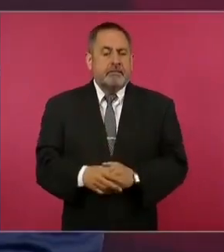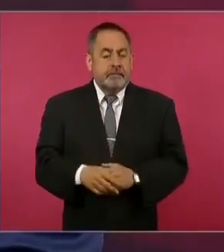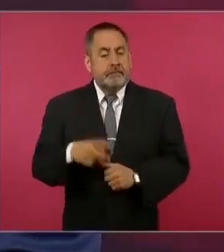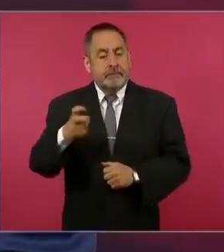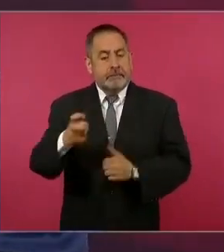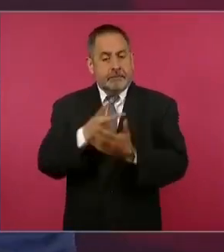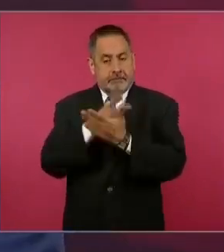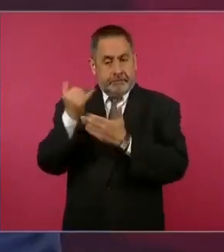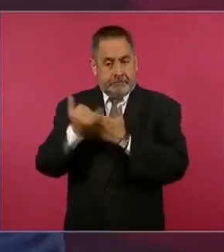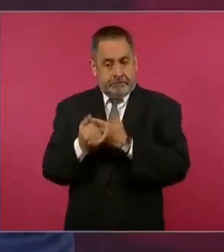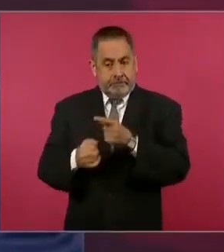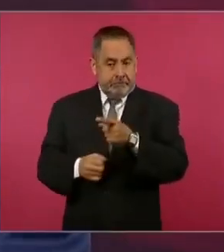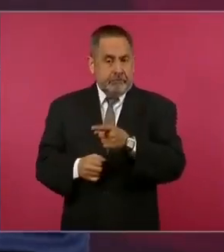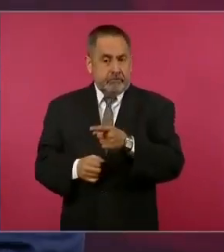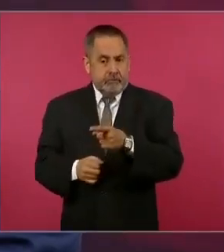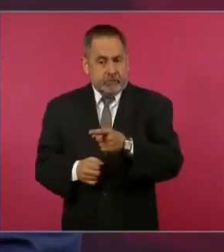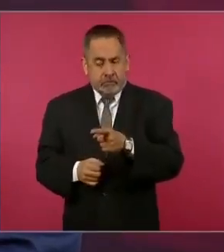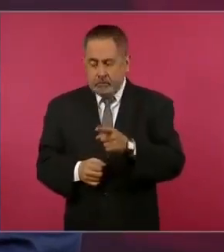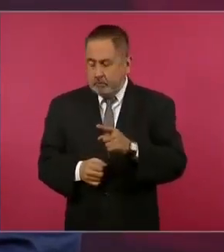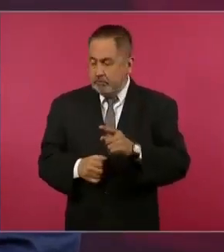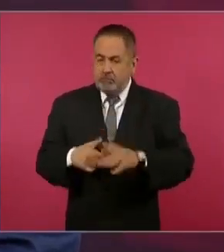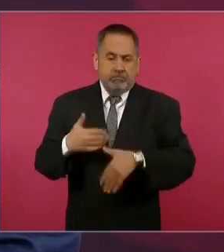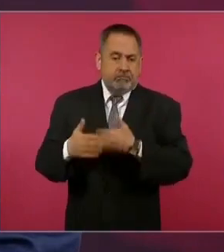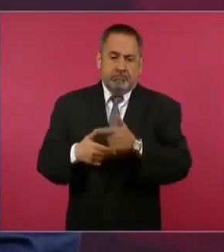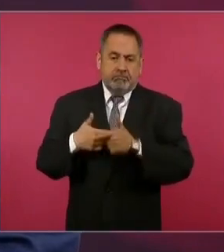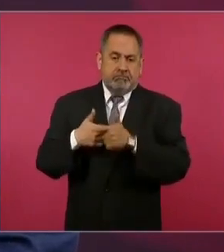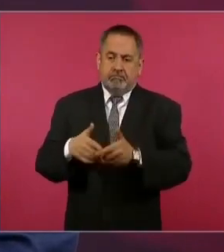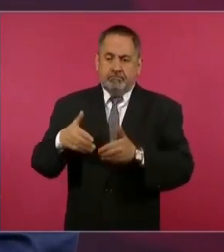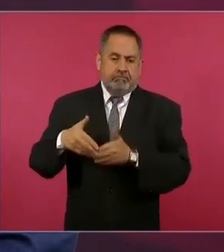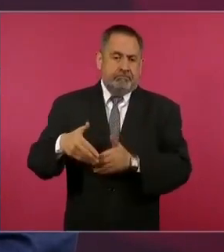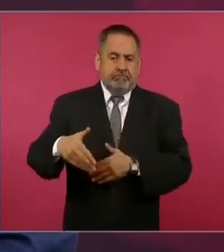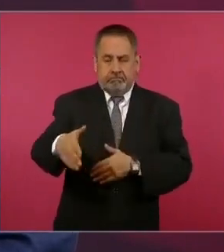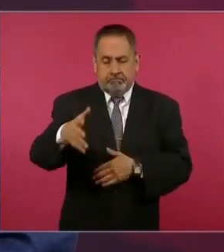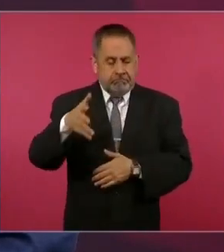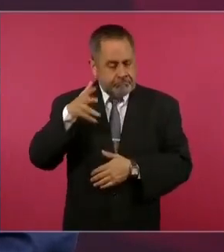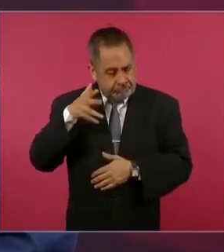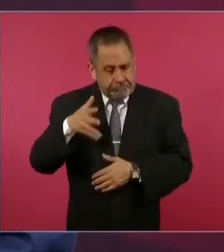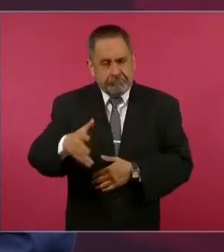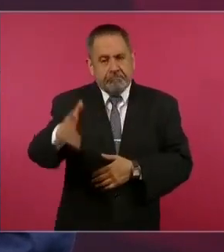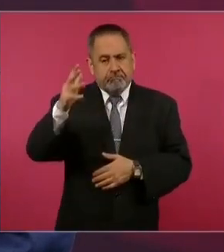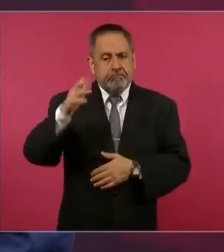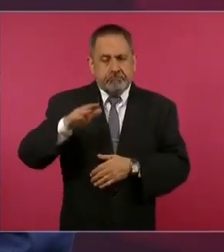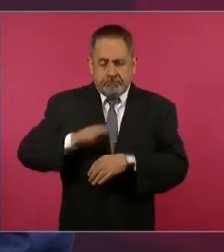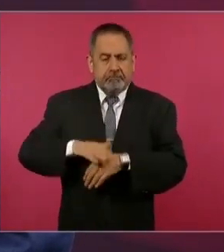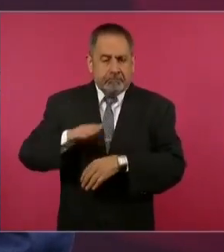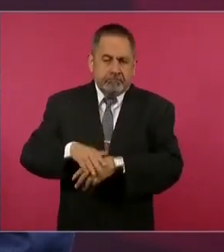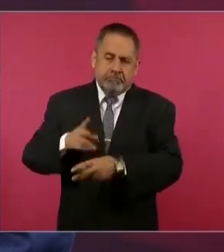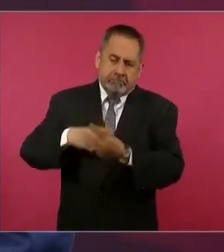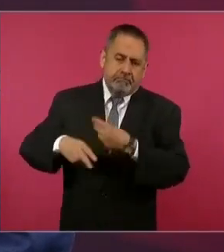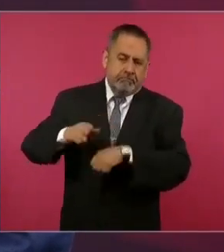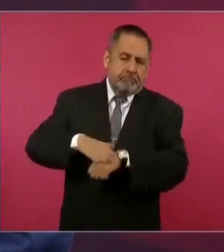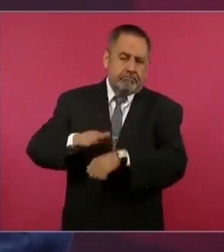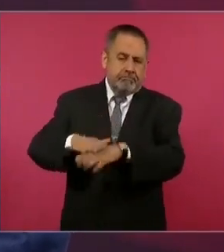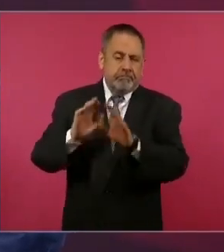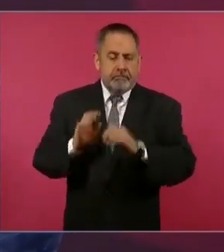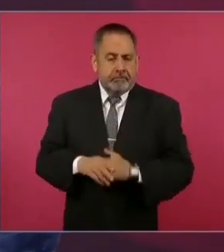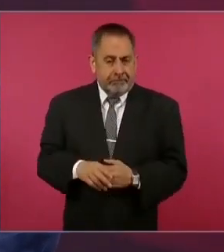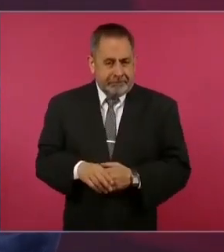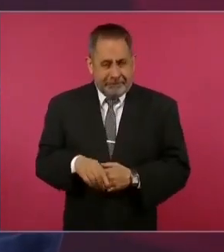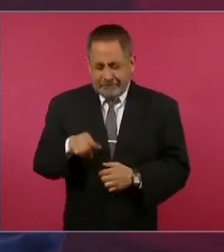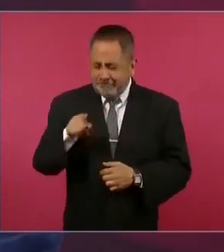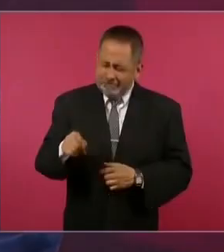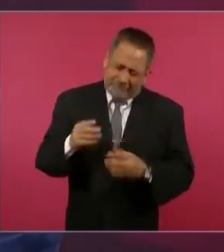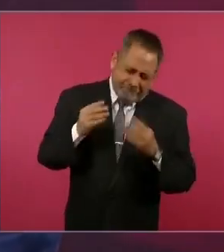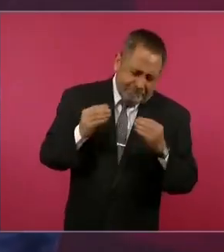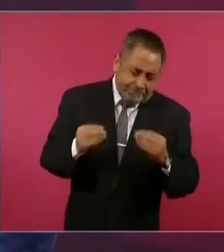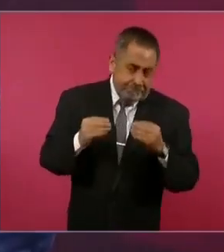proyecto se va a desarrollar, hay mucho, mucho,